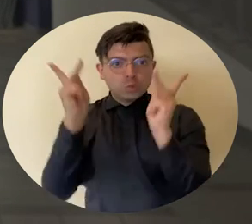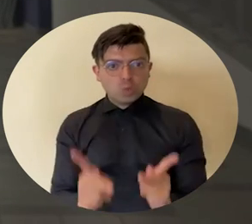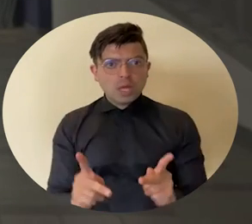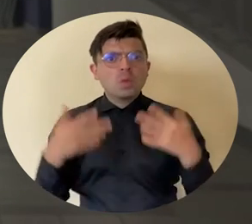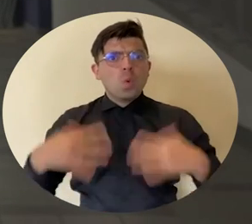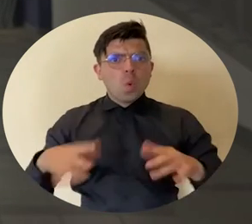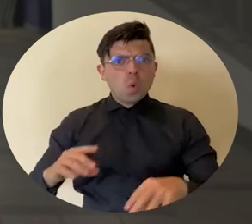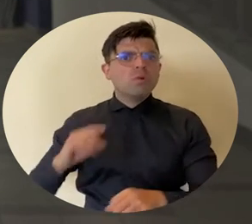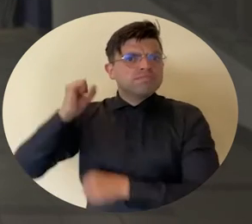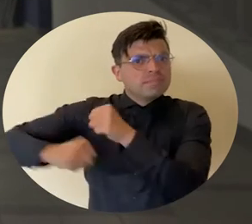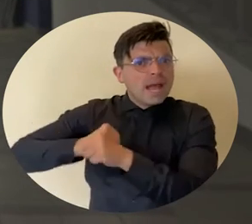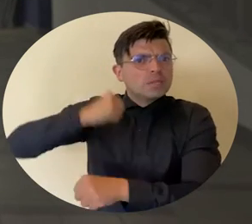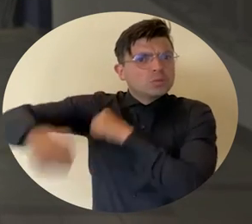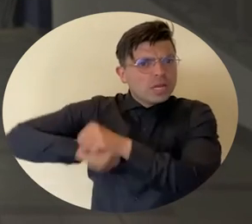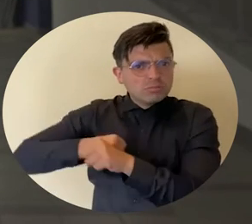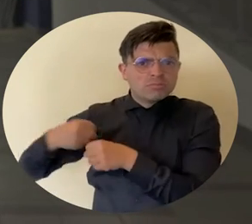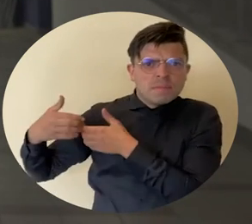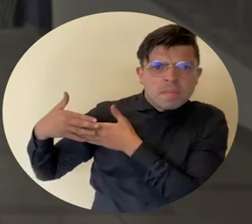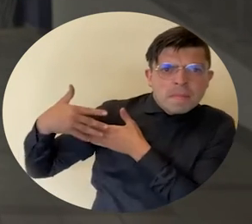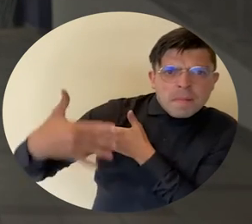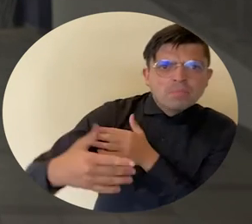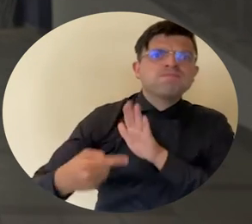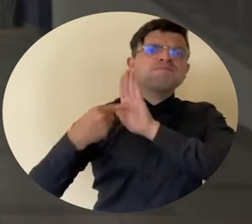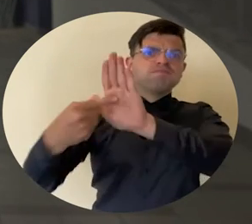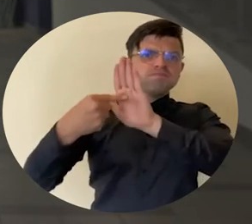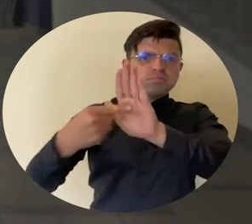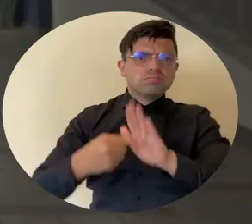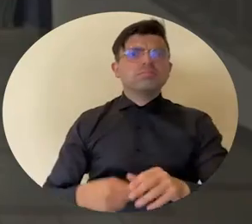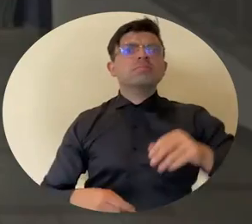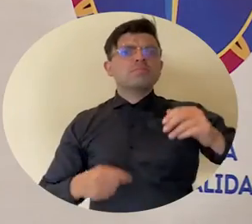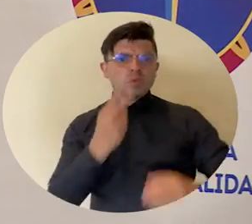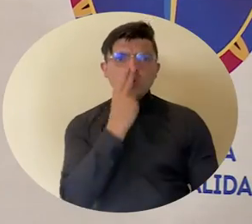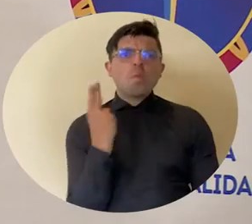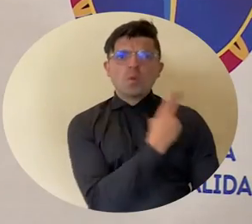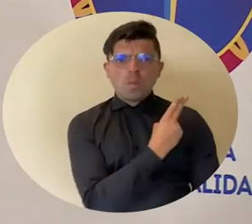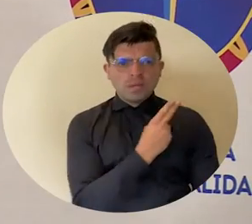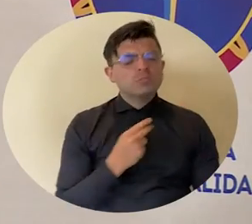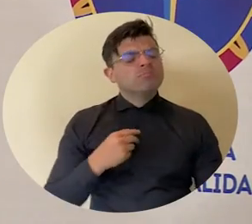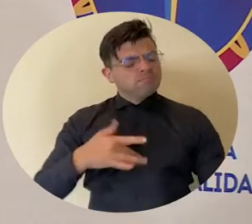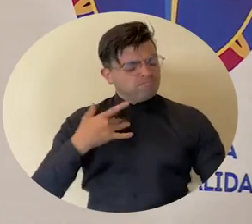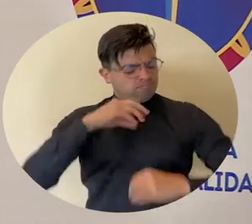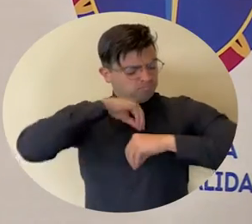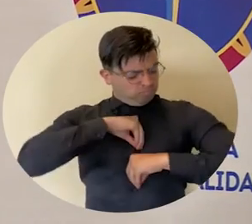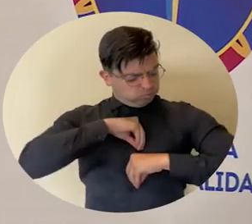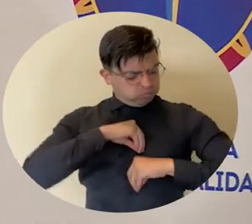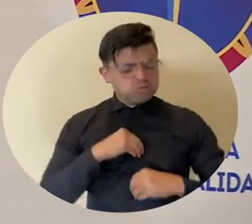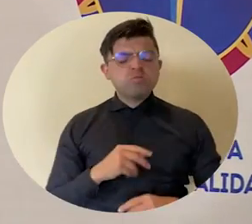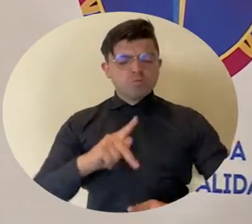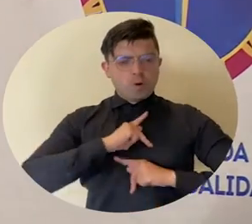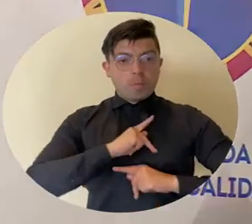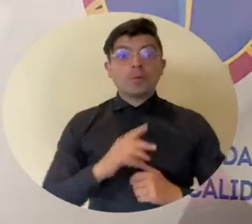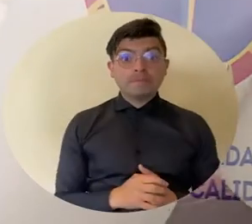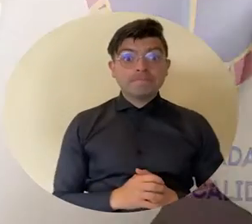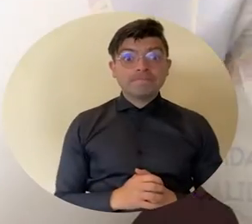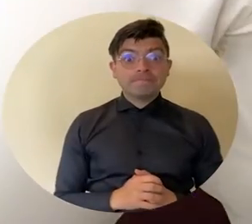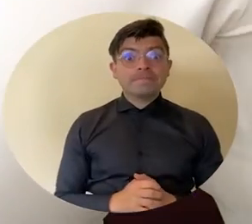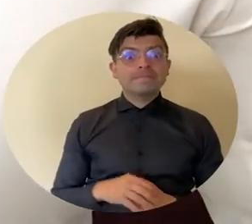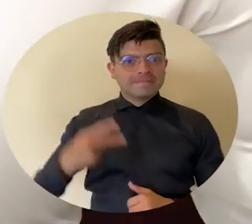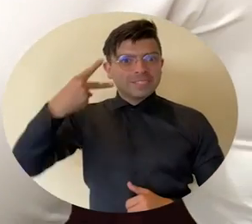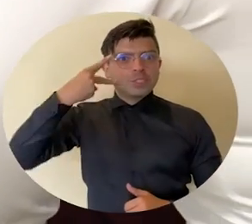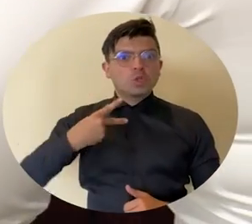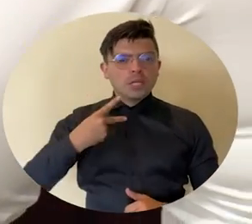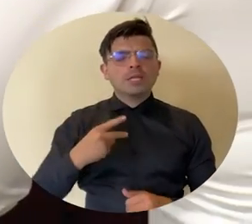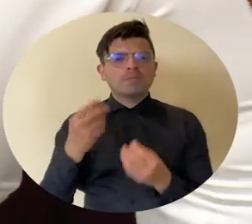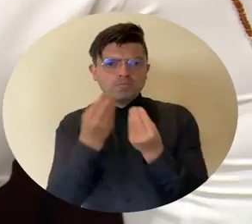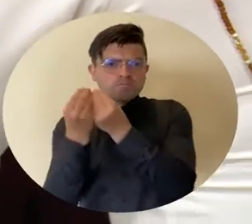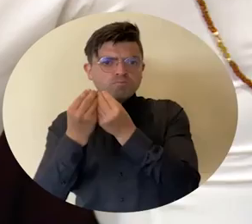años han mostrado todo su compromiso y sentido de pertenencia. Durante dos días los pares evaluadores conocieron los avances y